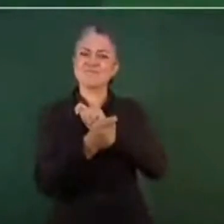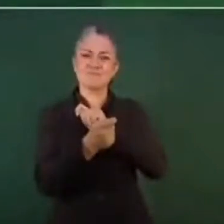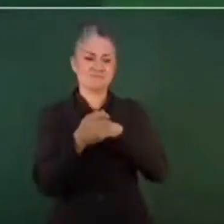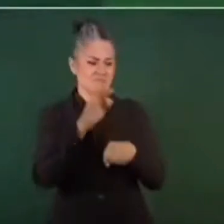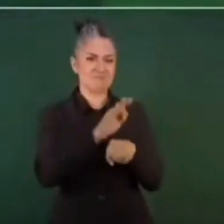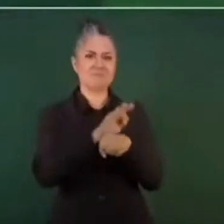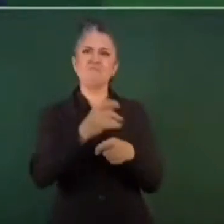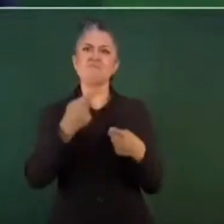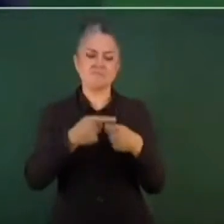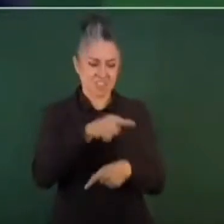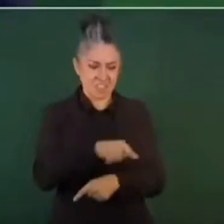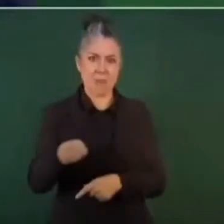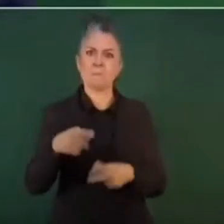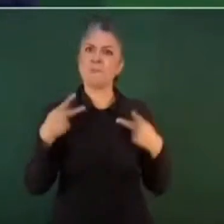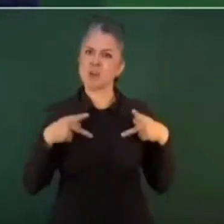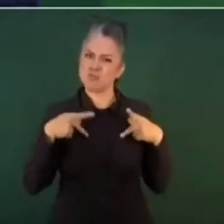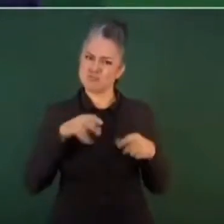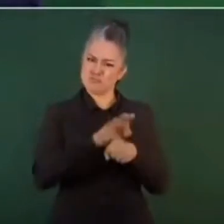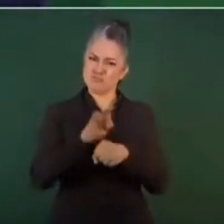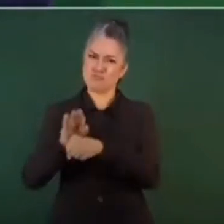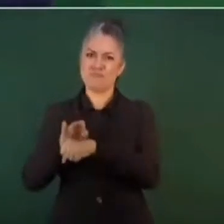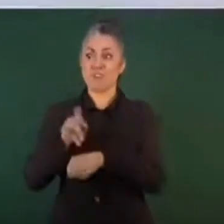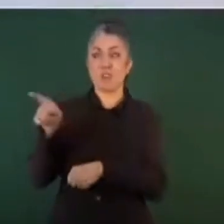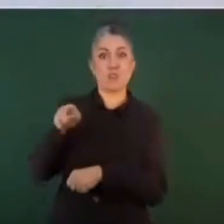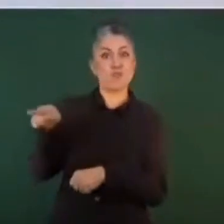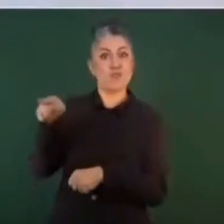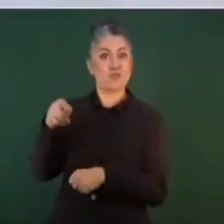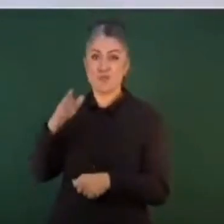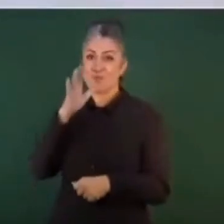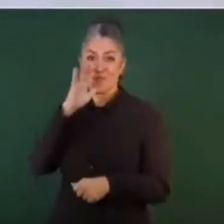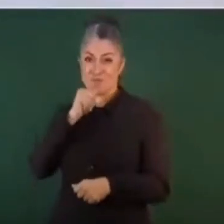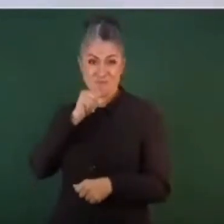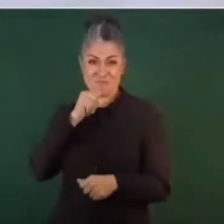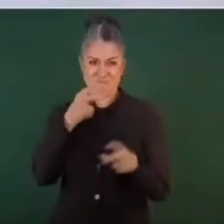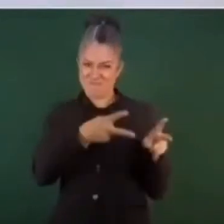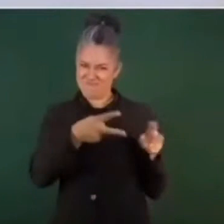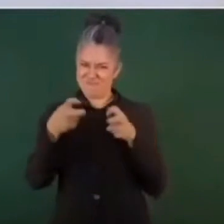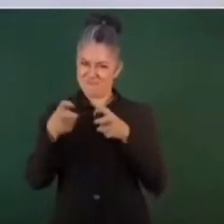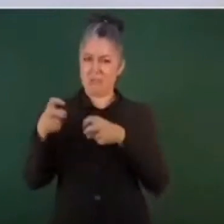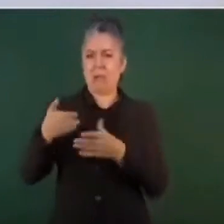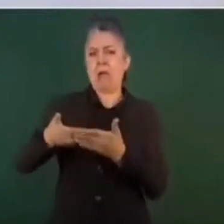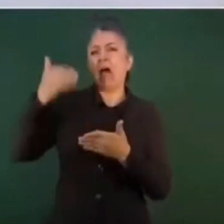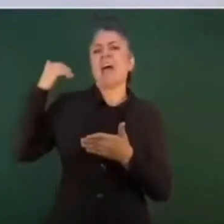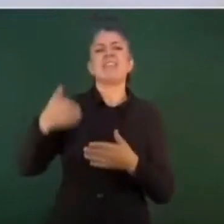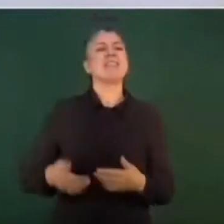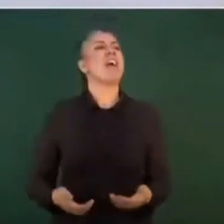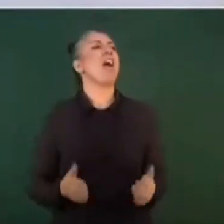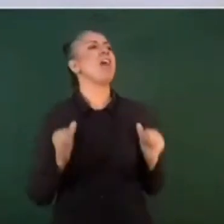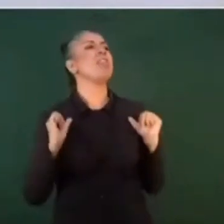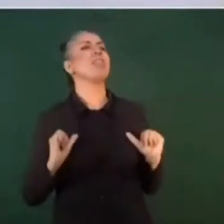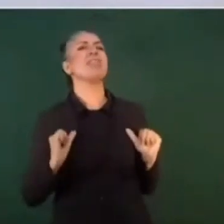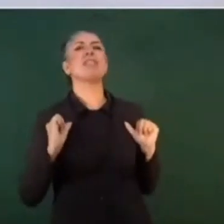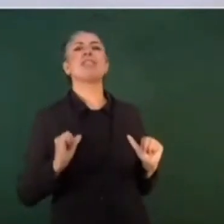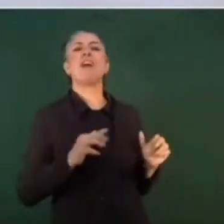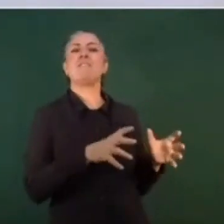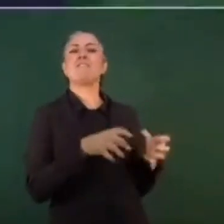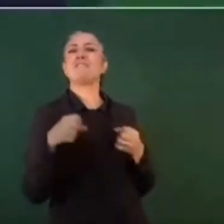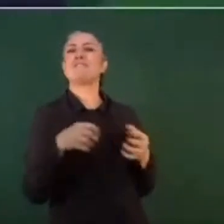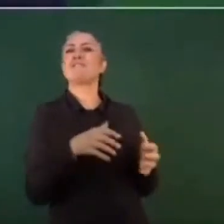del pueblo y de que ya no puedan robar a sus anchas como lo hacían anteriormente